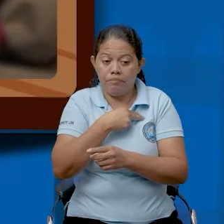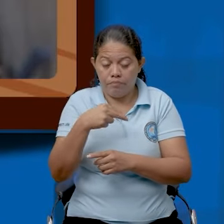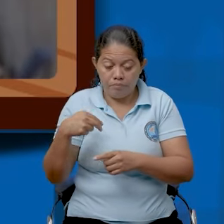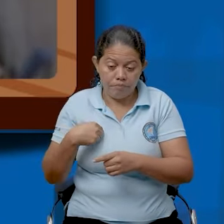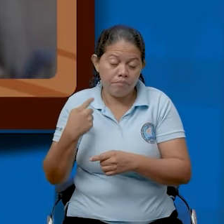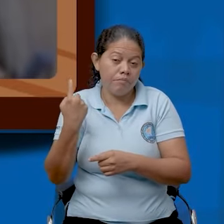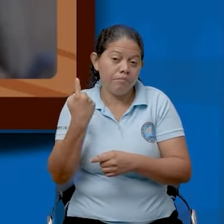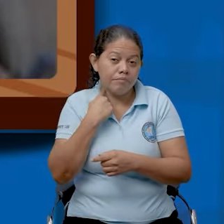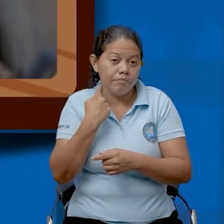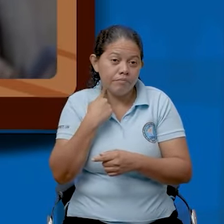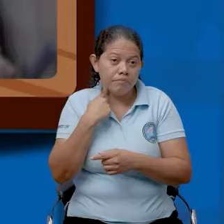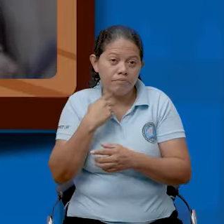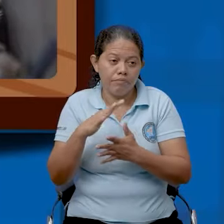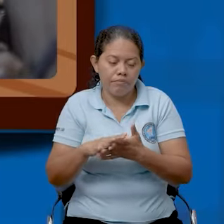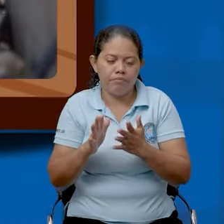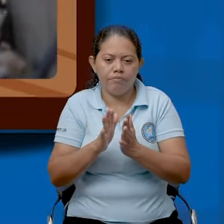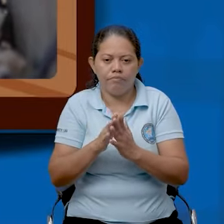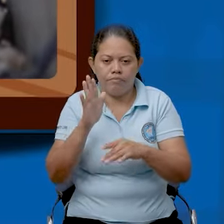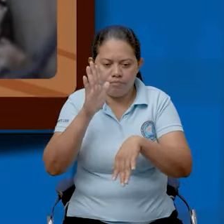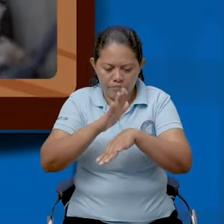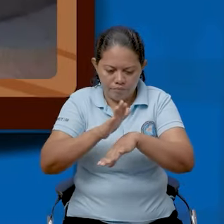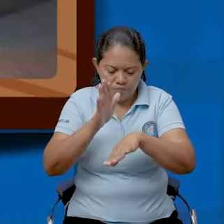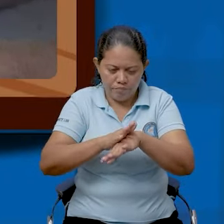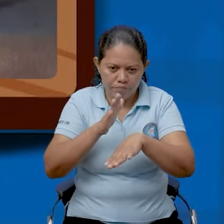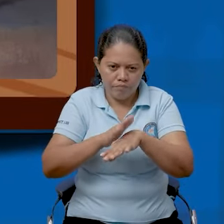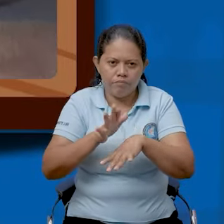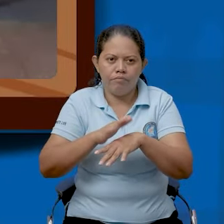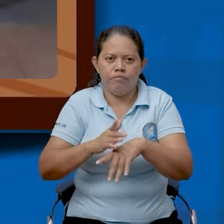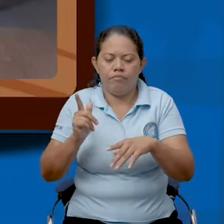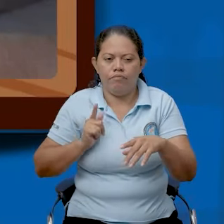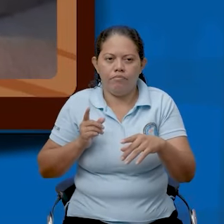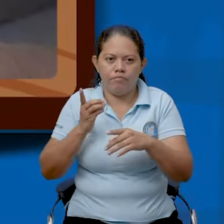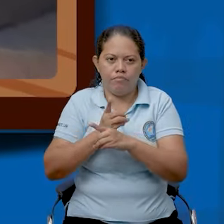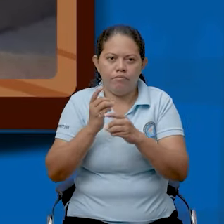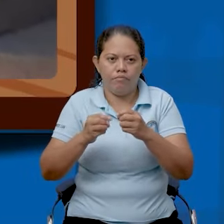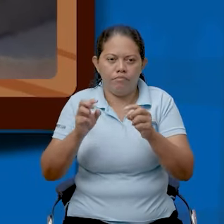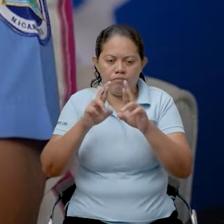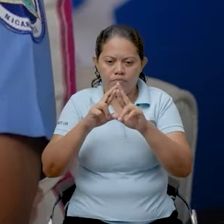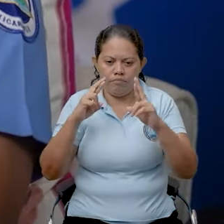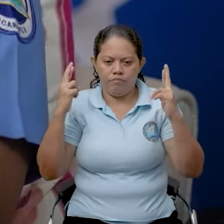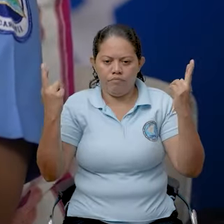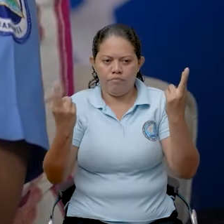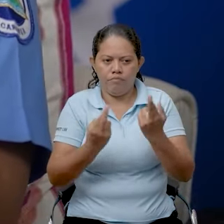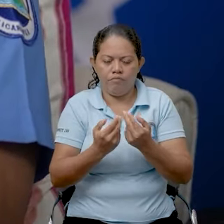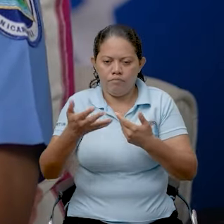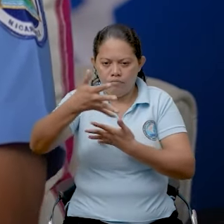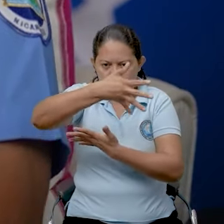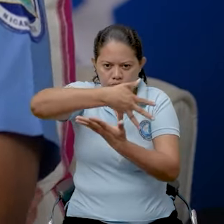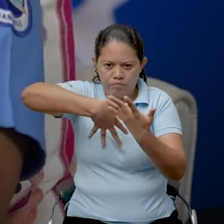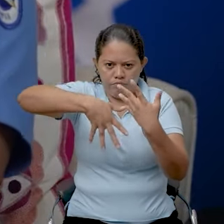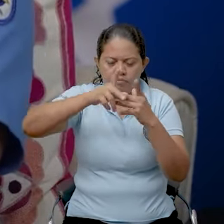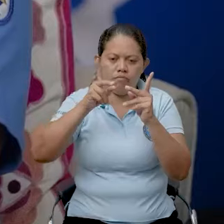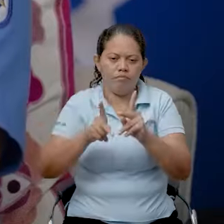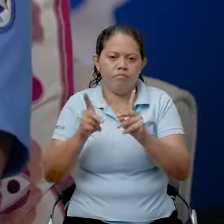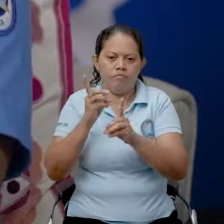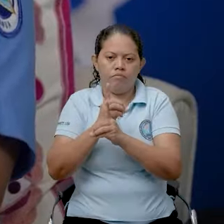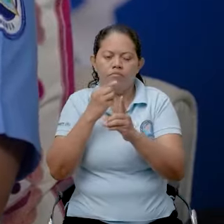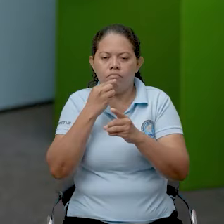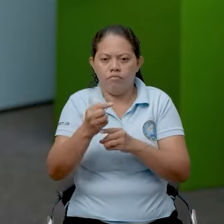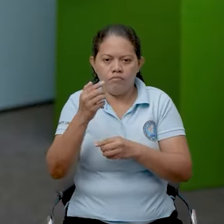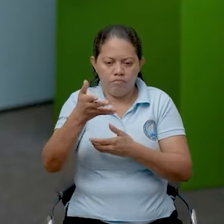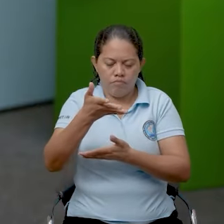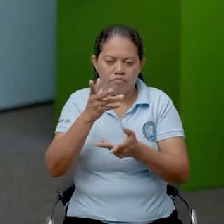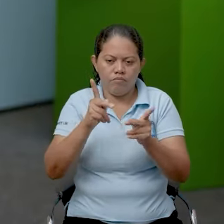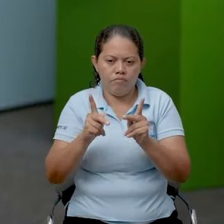siempre llamamos, tenemos esas reuniones vinculantes entre las instituciones